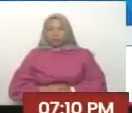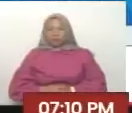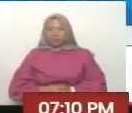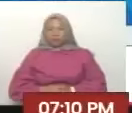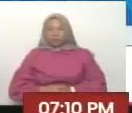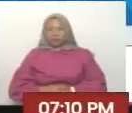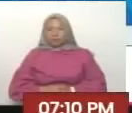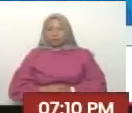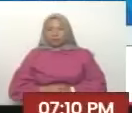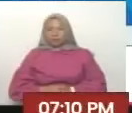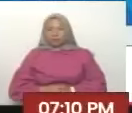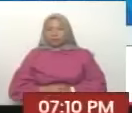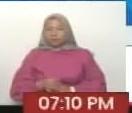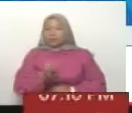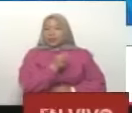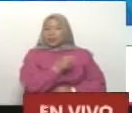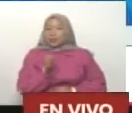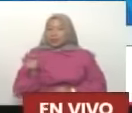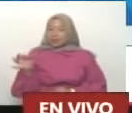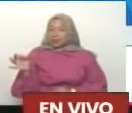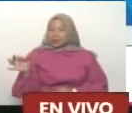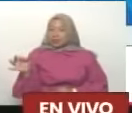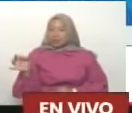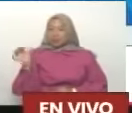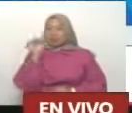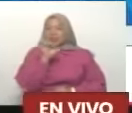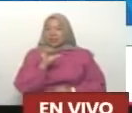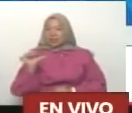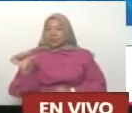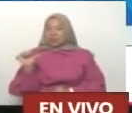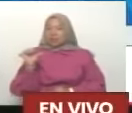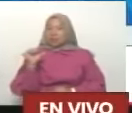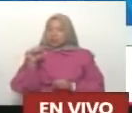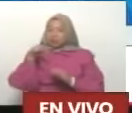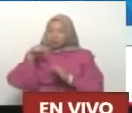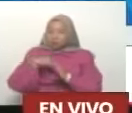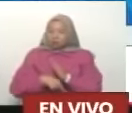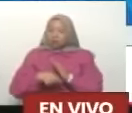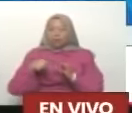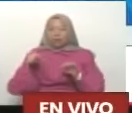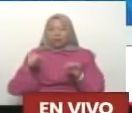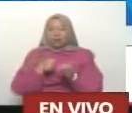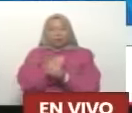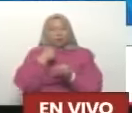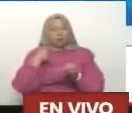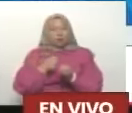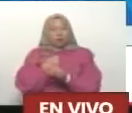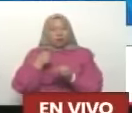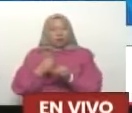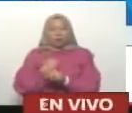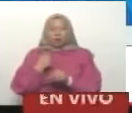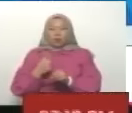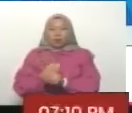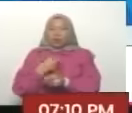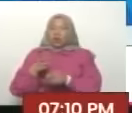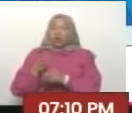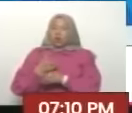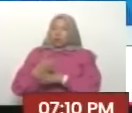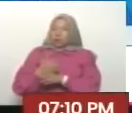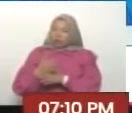excelente pues semana intensa de mucho trabajo de relacionamiento